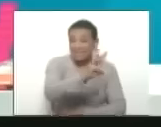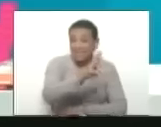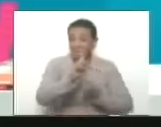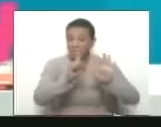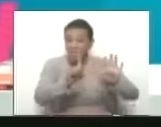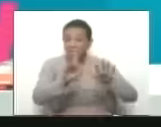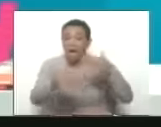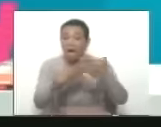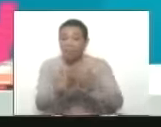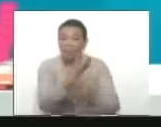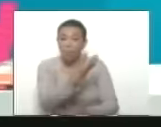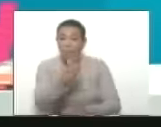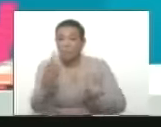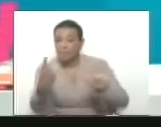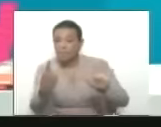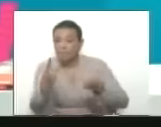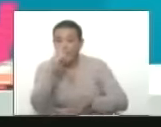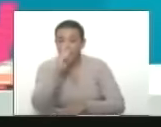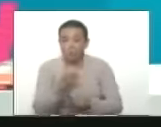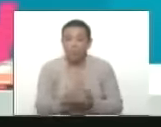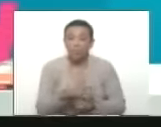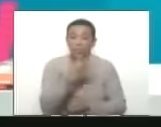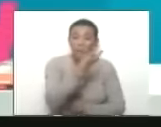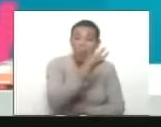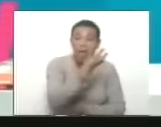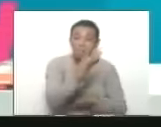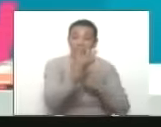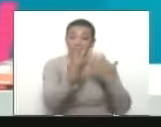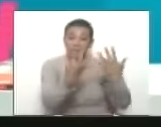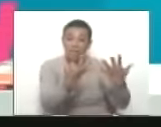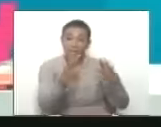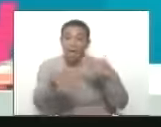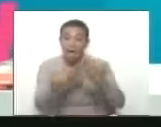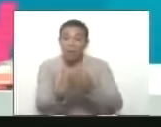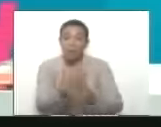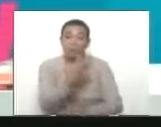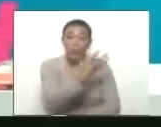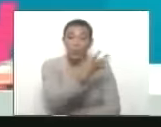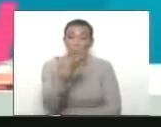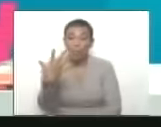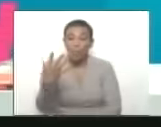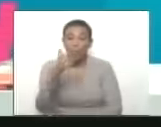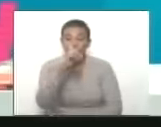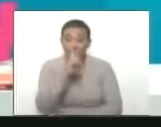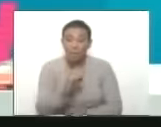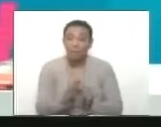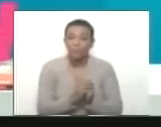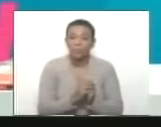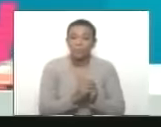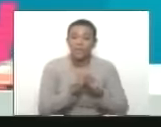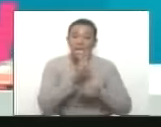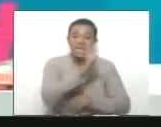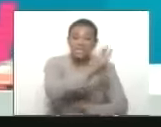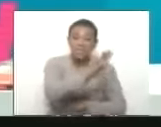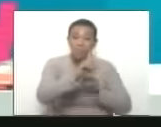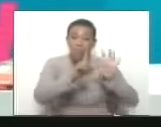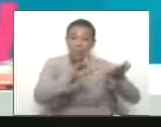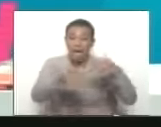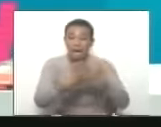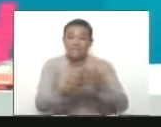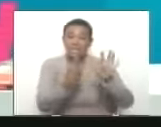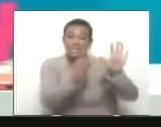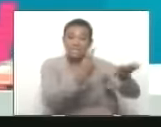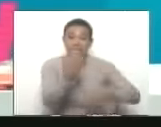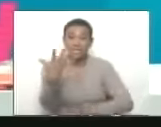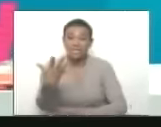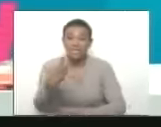años el 23%, de 46 a 55 años el 17%, de 56 a 65